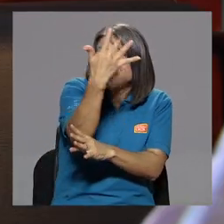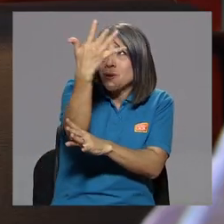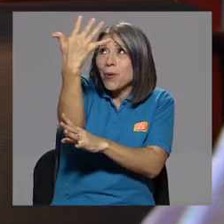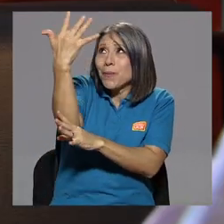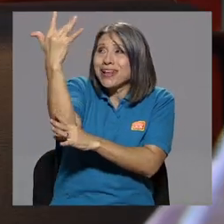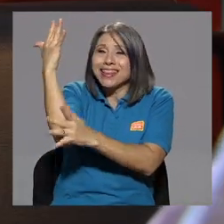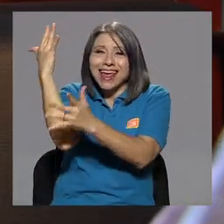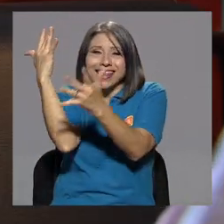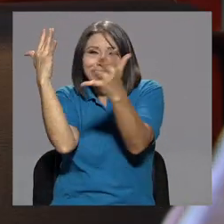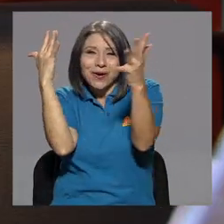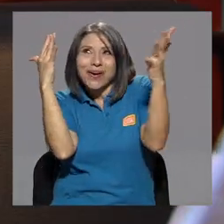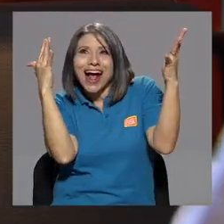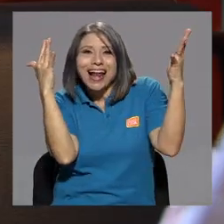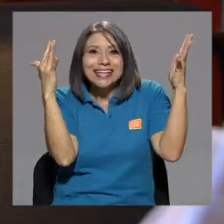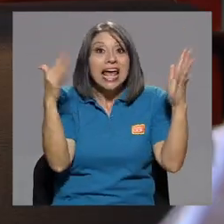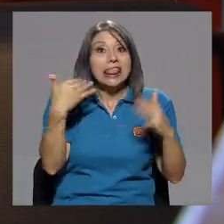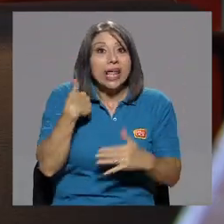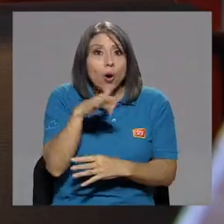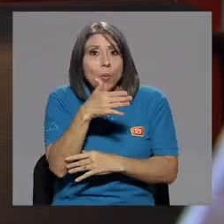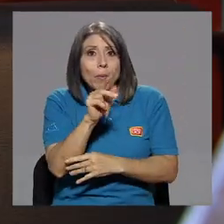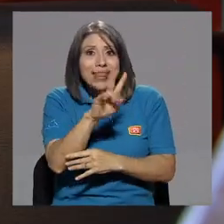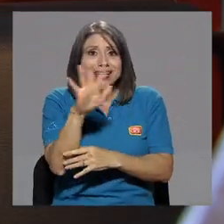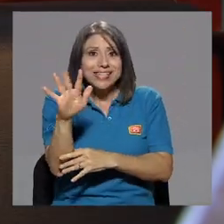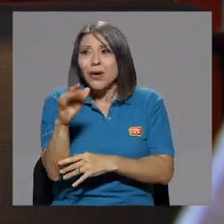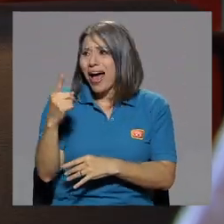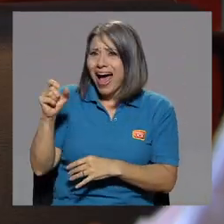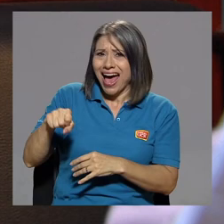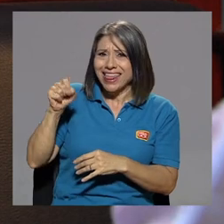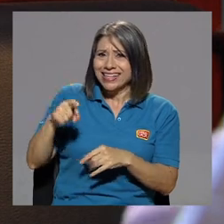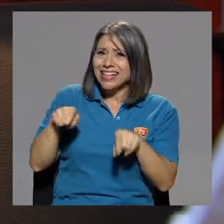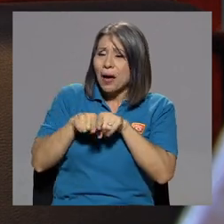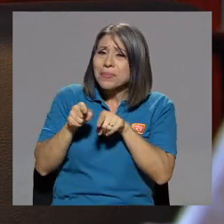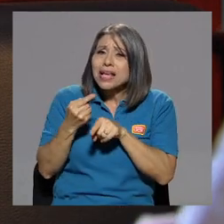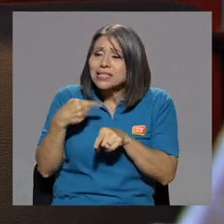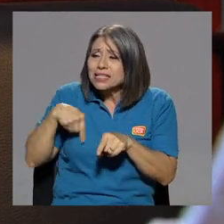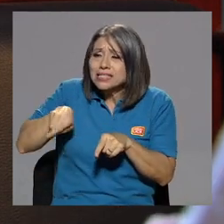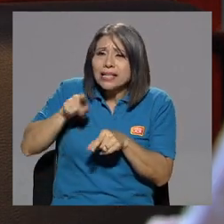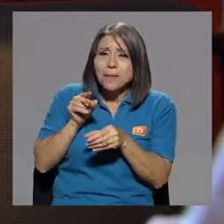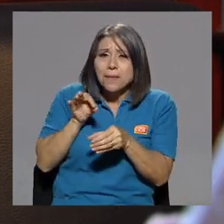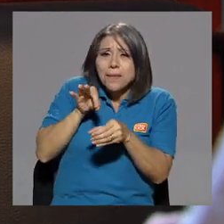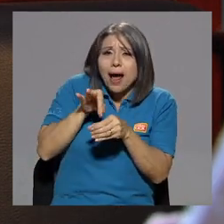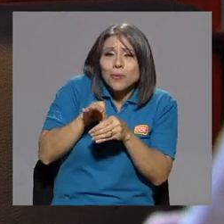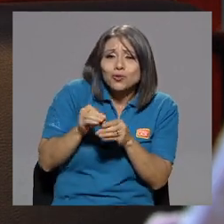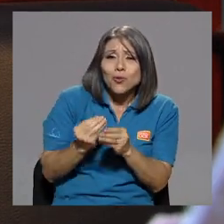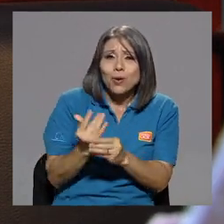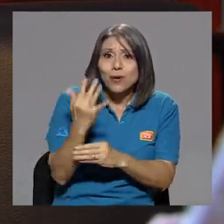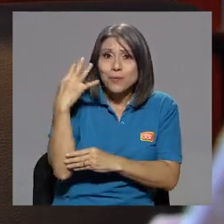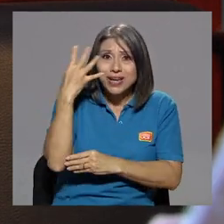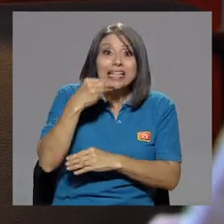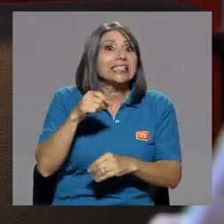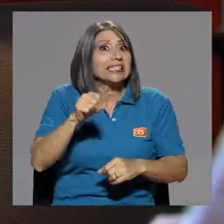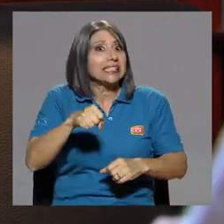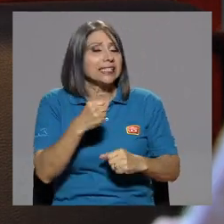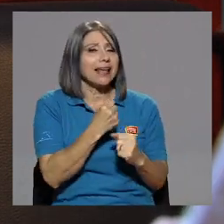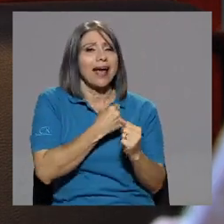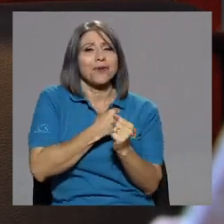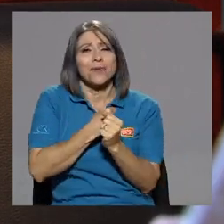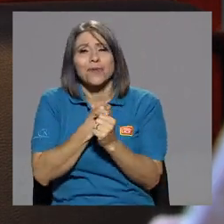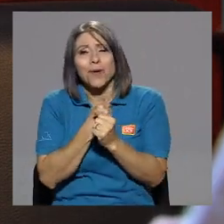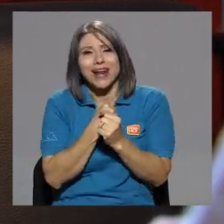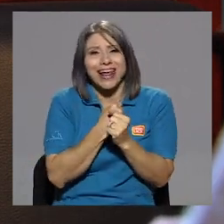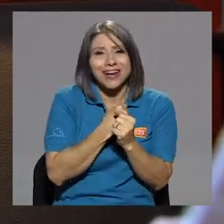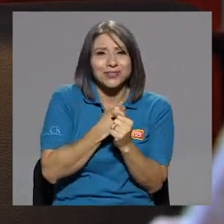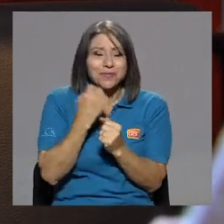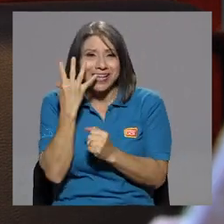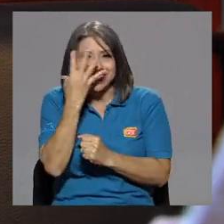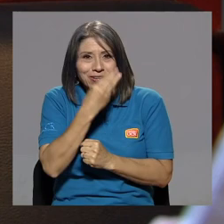Tengo tal vez unas 25 canciones de la sonora. canción la sembramos un arbolito, era muy famoso. Sí, muy linda, muy linda. Y hay unos boleros preciosos, igualmente que